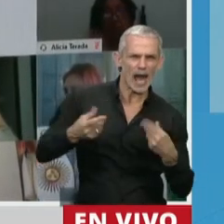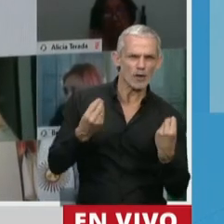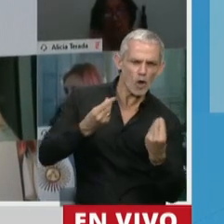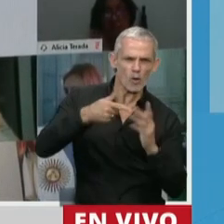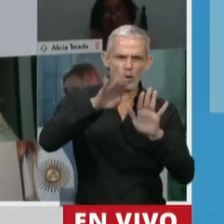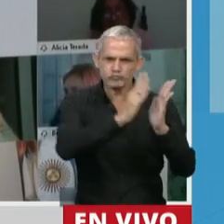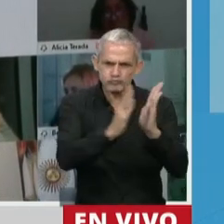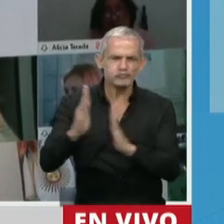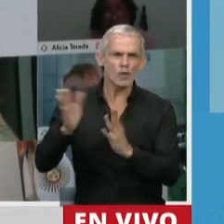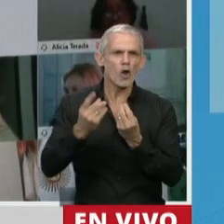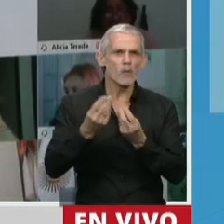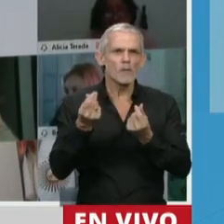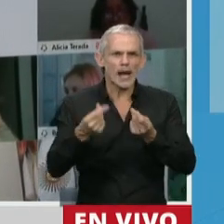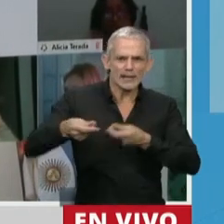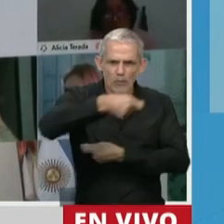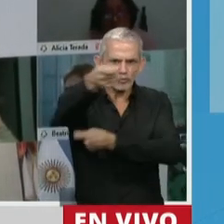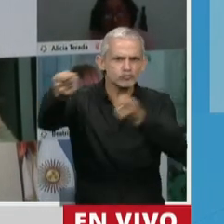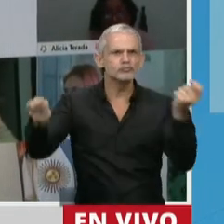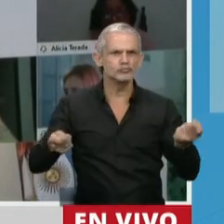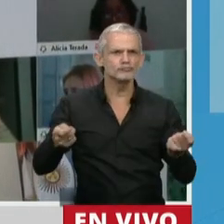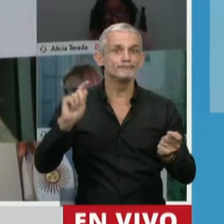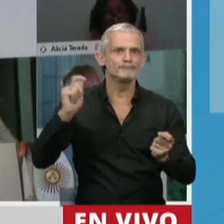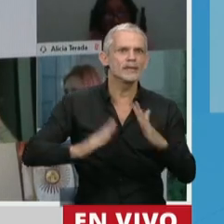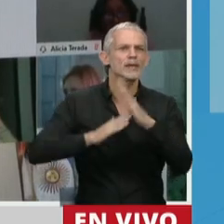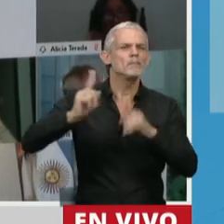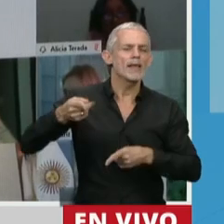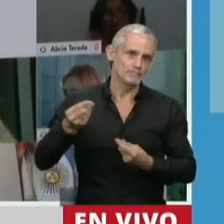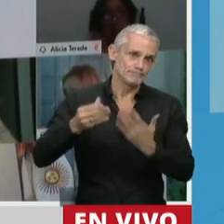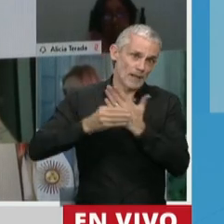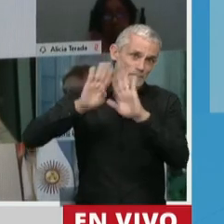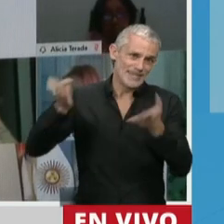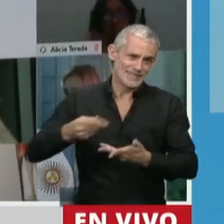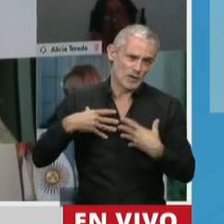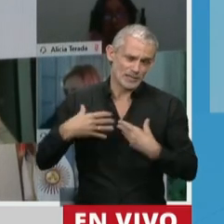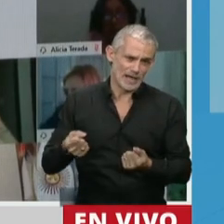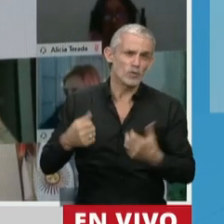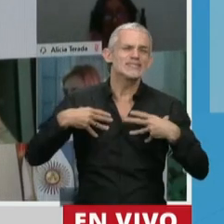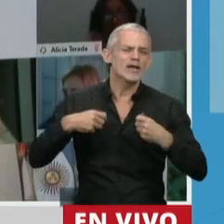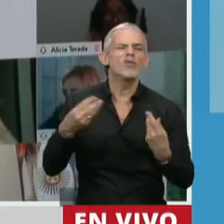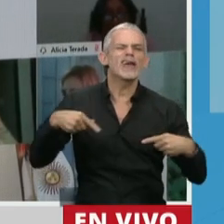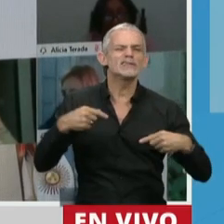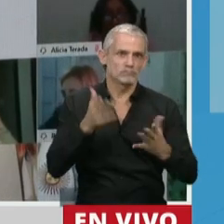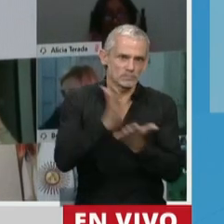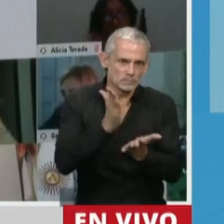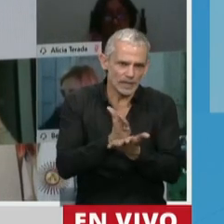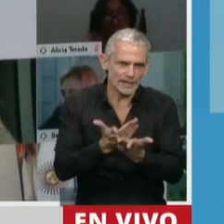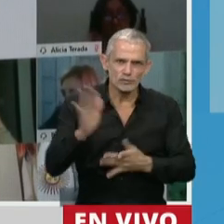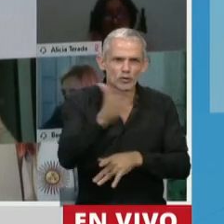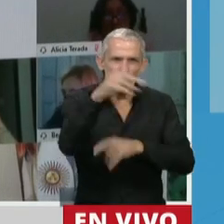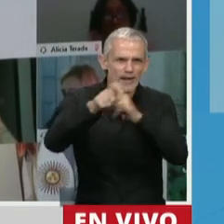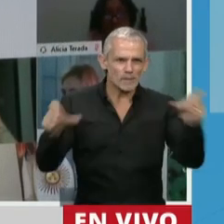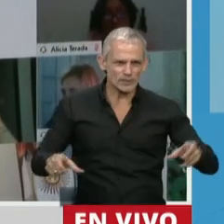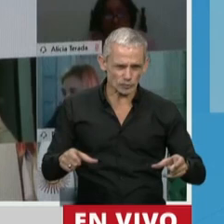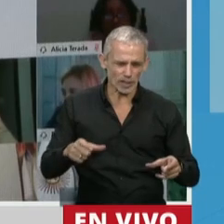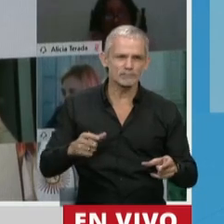definir dónde van a estar los recursos. Significa, fundamentalmente, pensar a la salud como un derecho a la cual toda la población